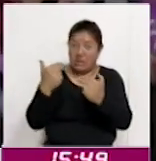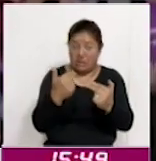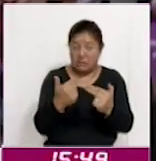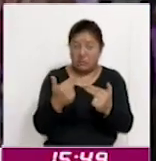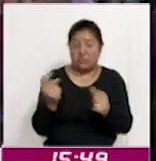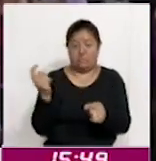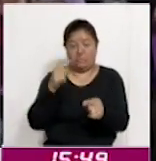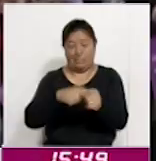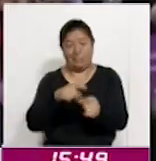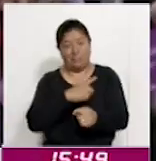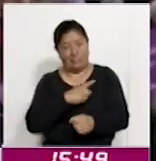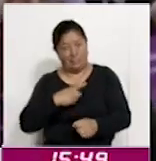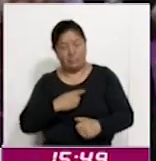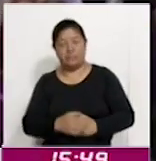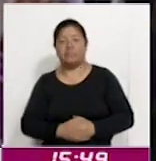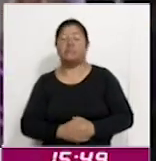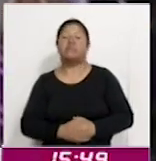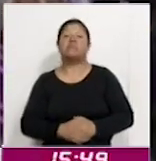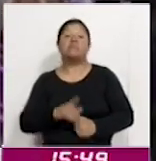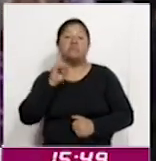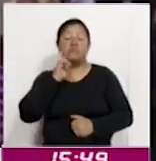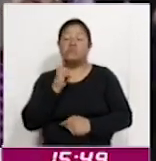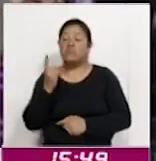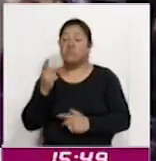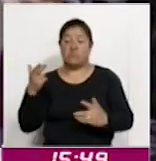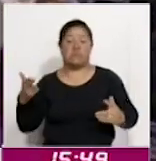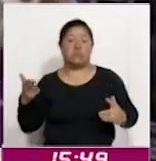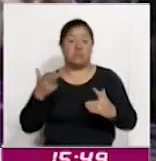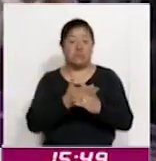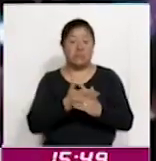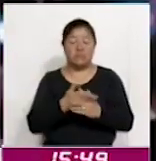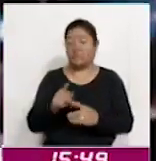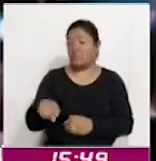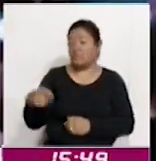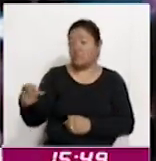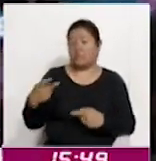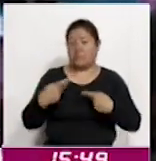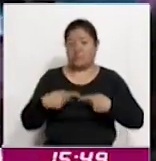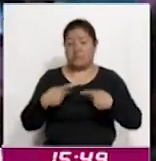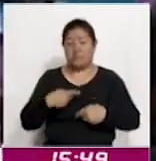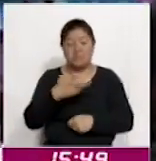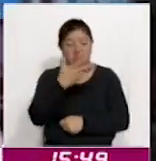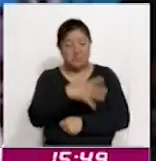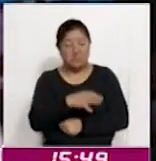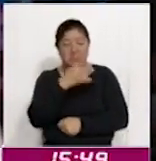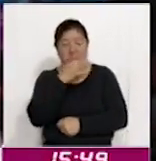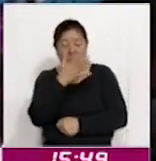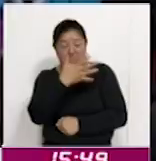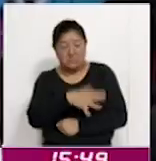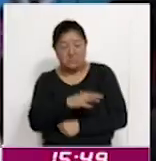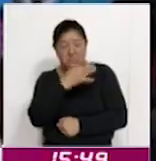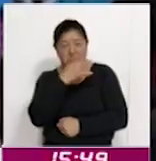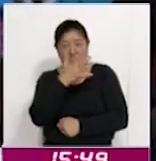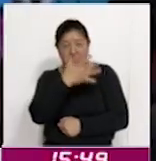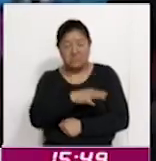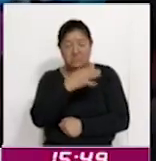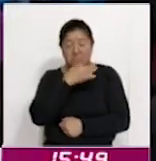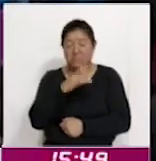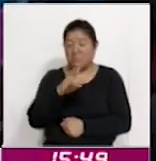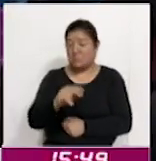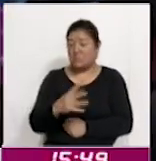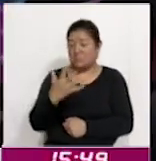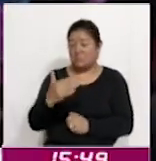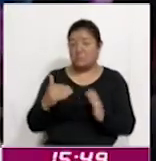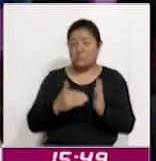Una mujer es asesinada por un allegado cada 10 minutos en el mundo. Al menos 85.000 mujeres adultas y jóvenes